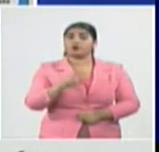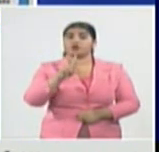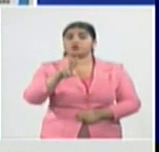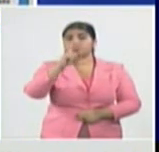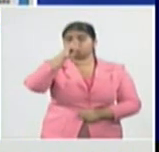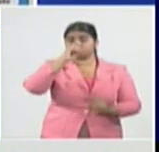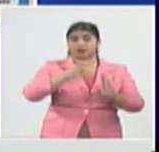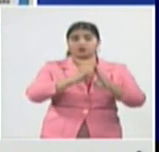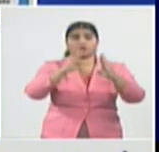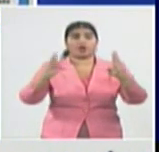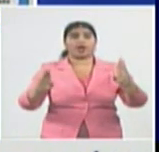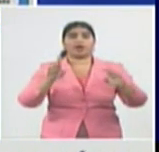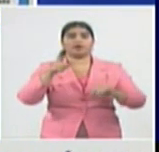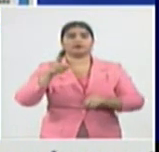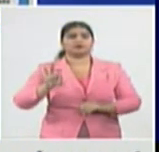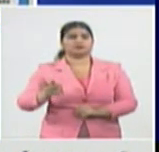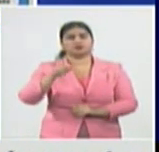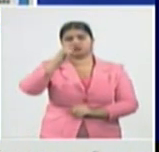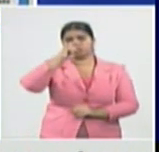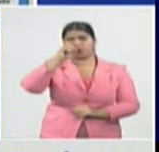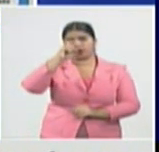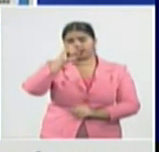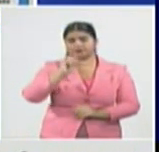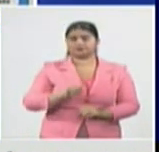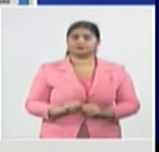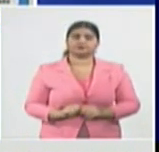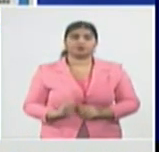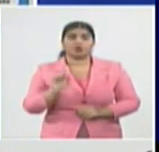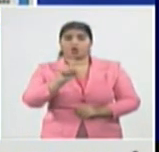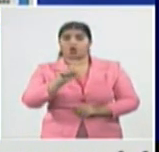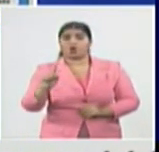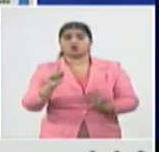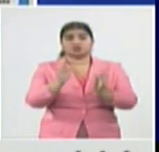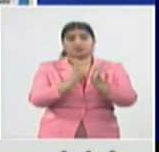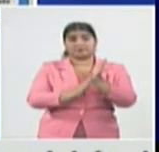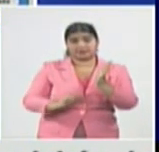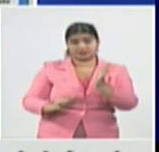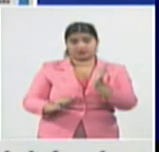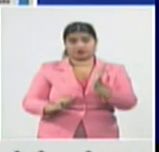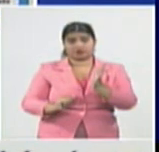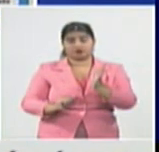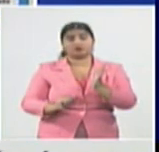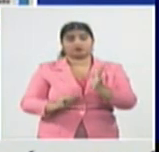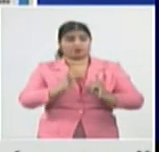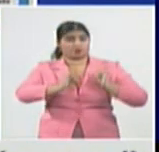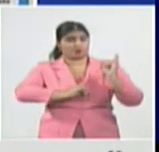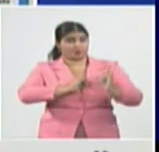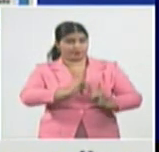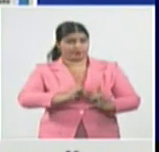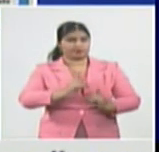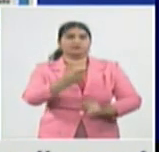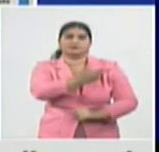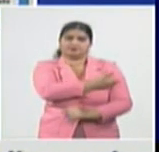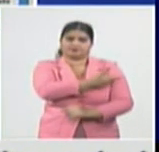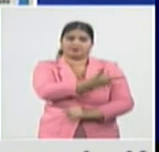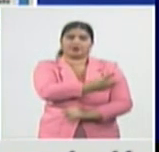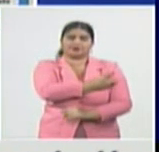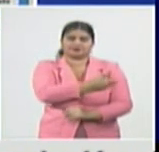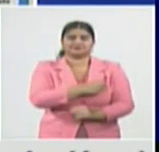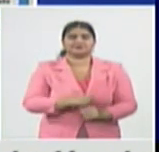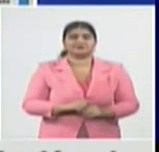18 años 11 meses y 30 días de edad. Otro tuit del presidente también